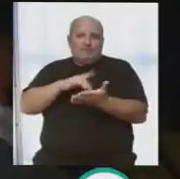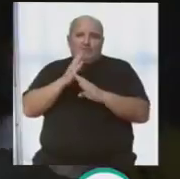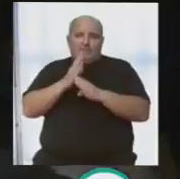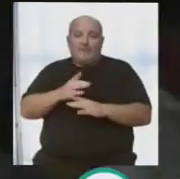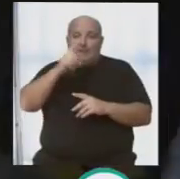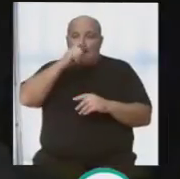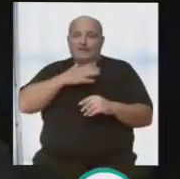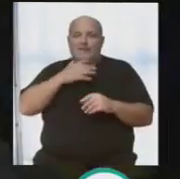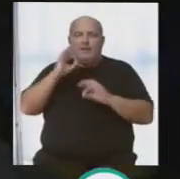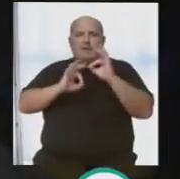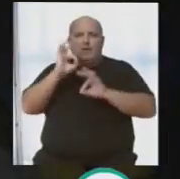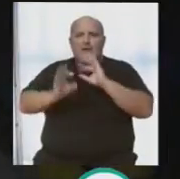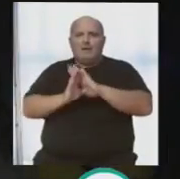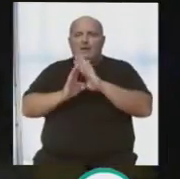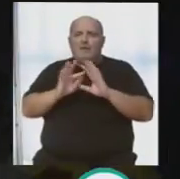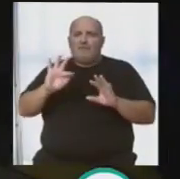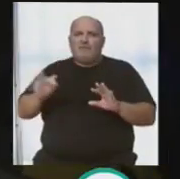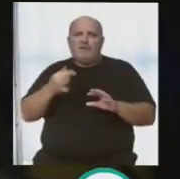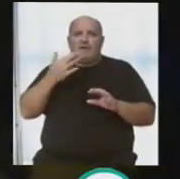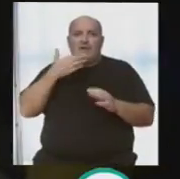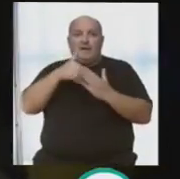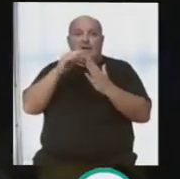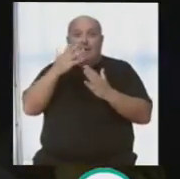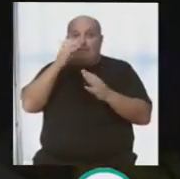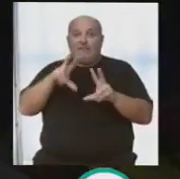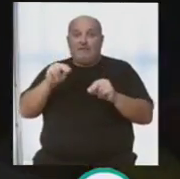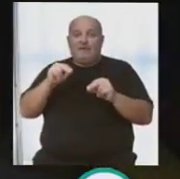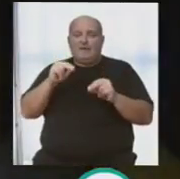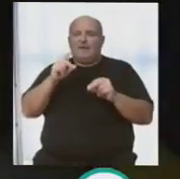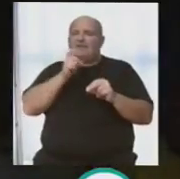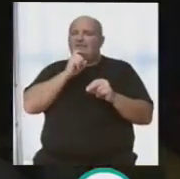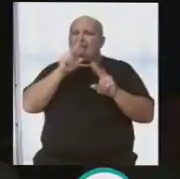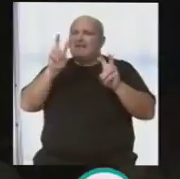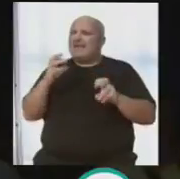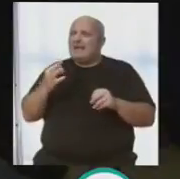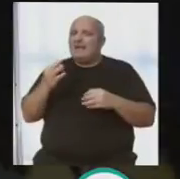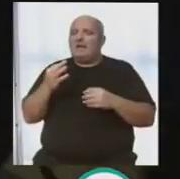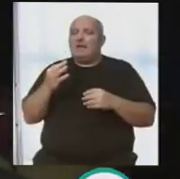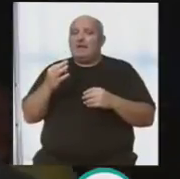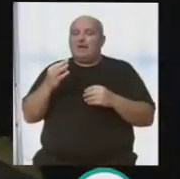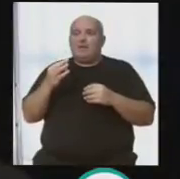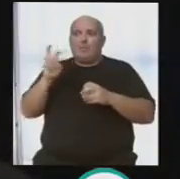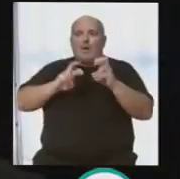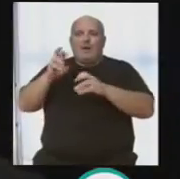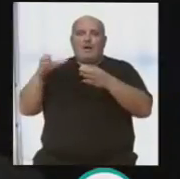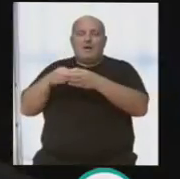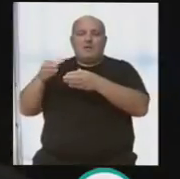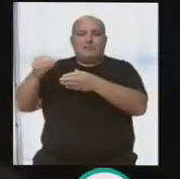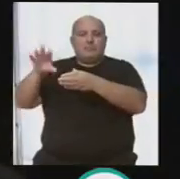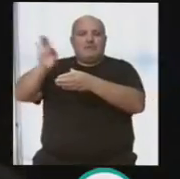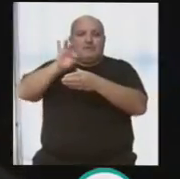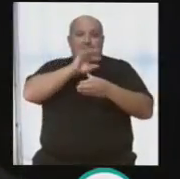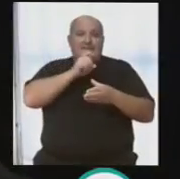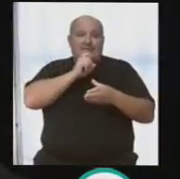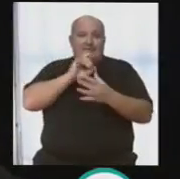Este año se ha ido organizando, prácticamente fue terminar el carnaval porque lo difícil de todo esto es agrupar, compaginar las